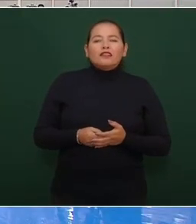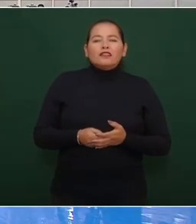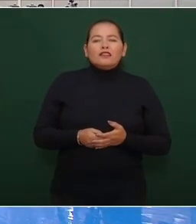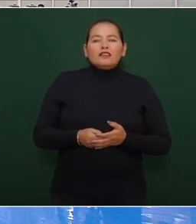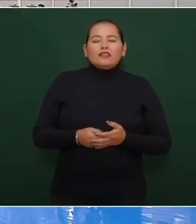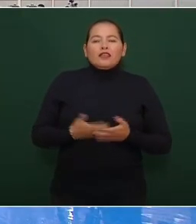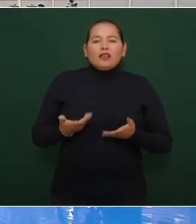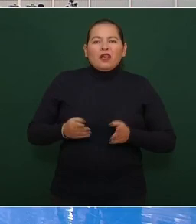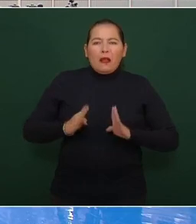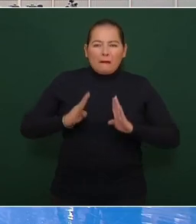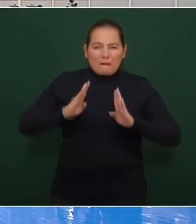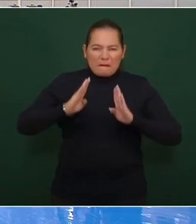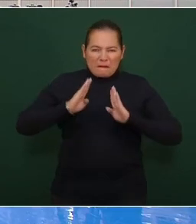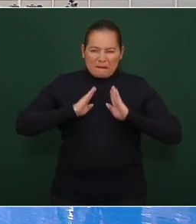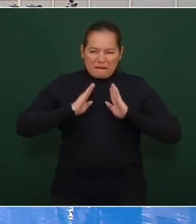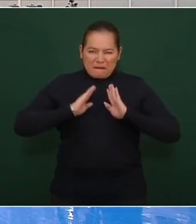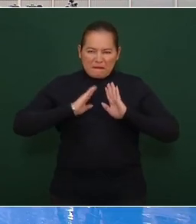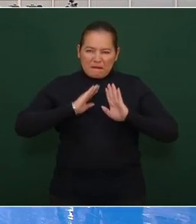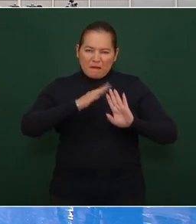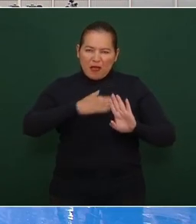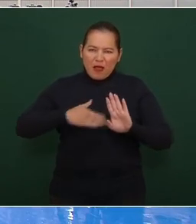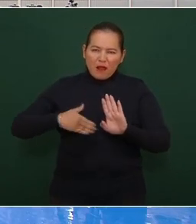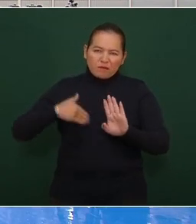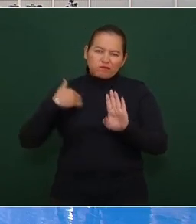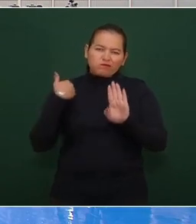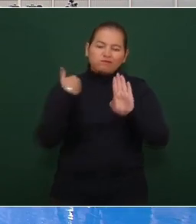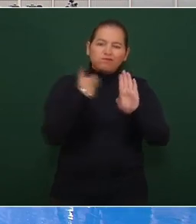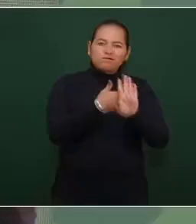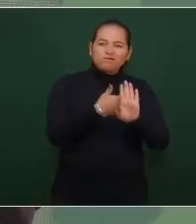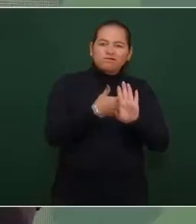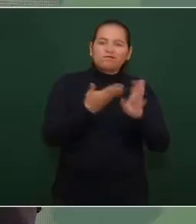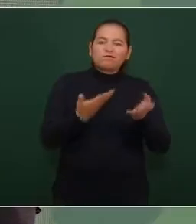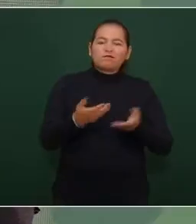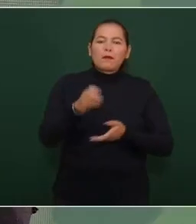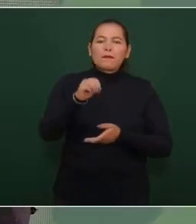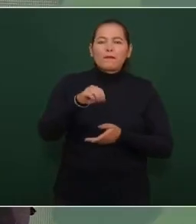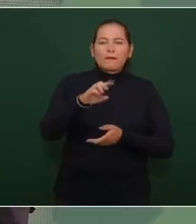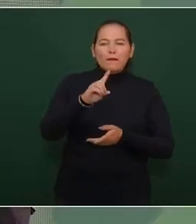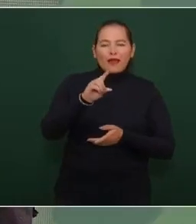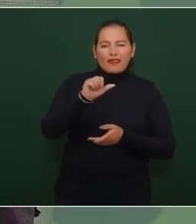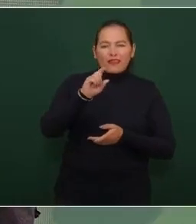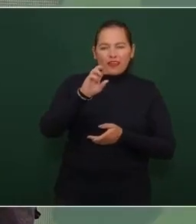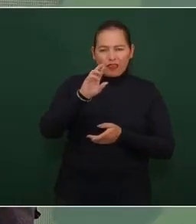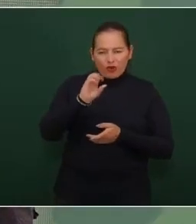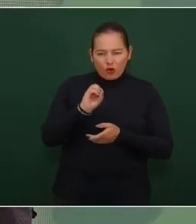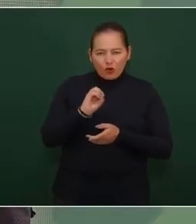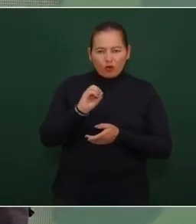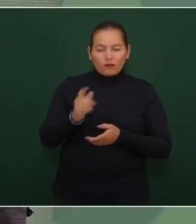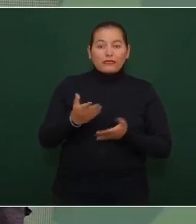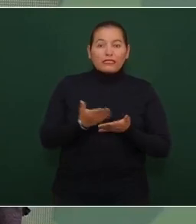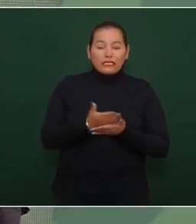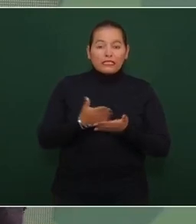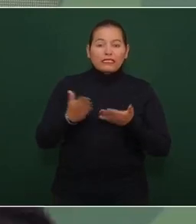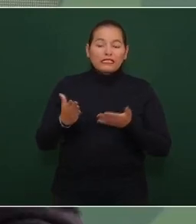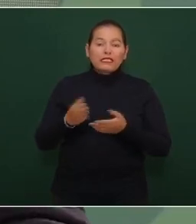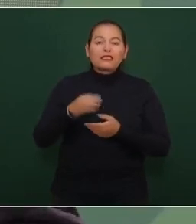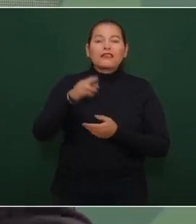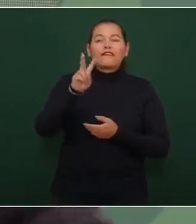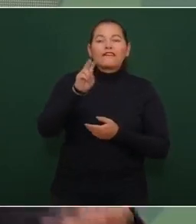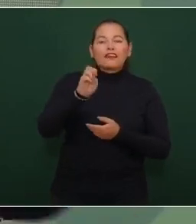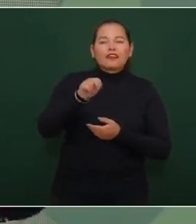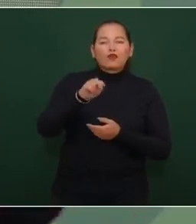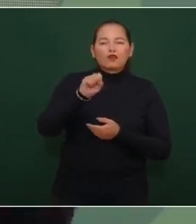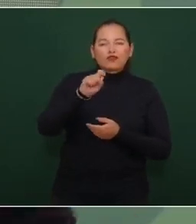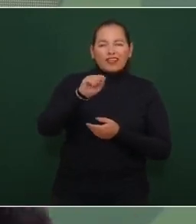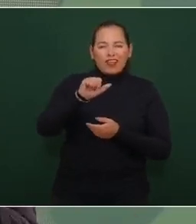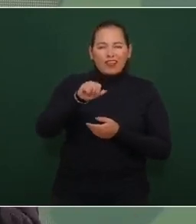militar en contra de Madero y un gobernador venustiano Carranza convoca la